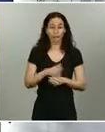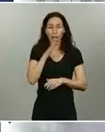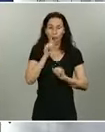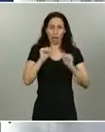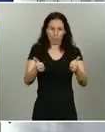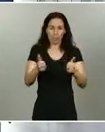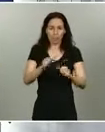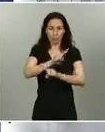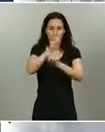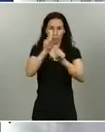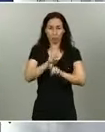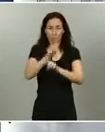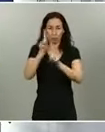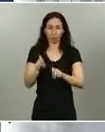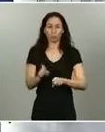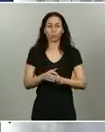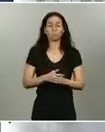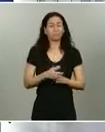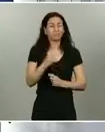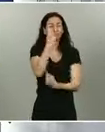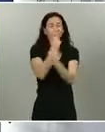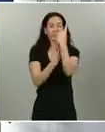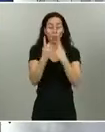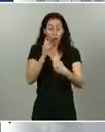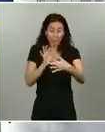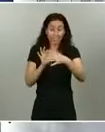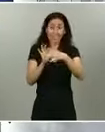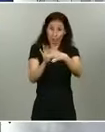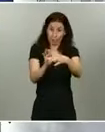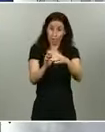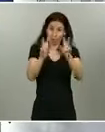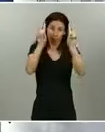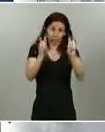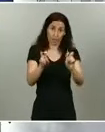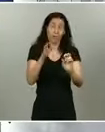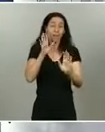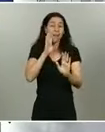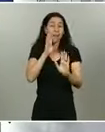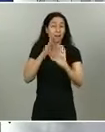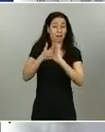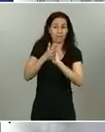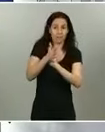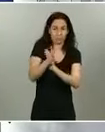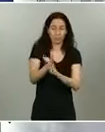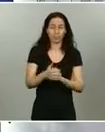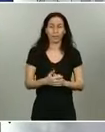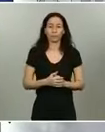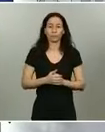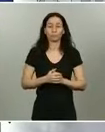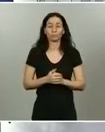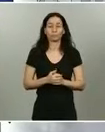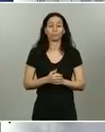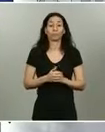varias relacionadas con lo que acaba usted de explicar. Podemos, por tanto, dar lugar a otras. Por ejemplo, Consalud